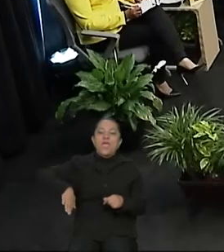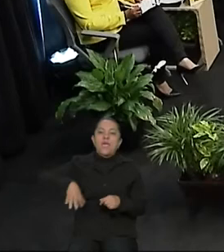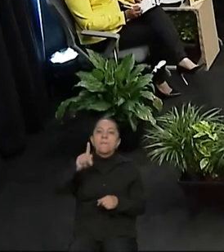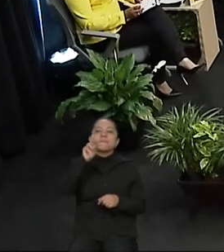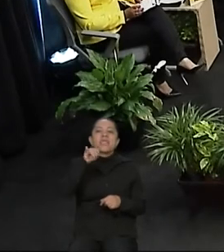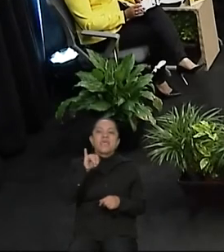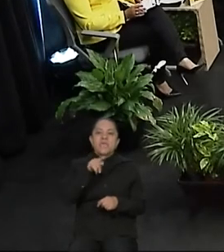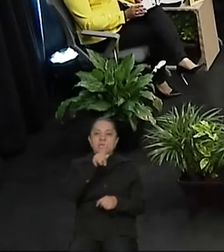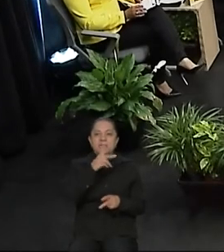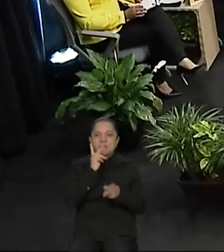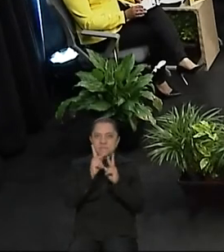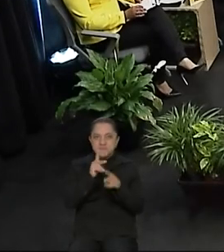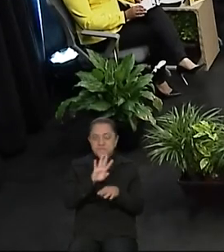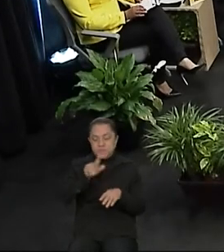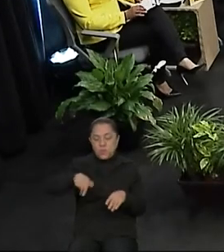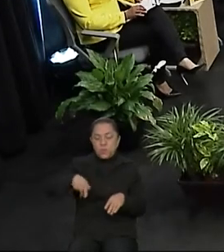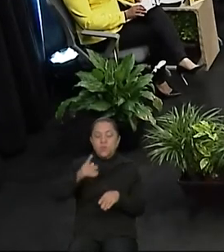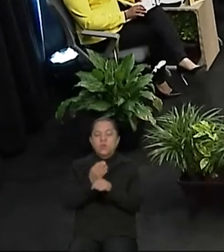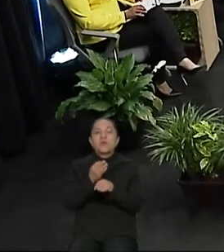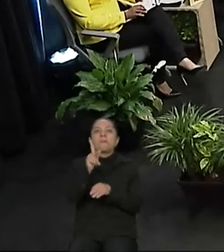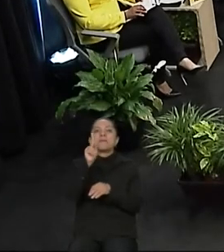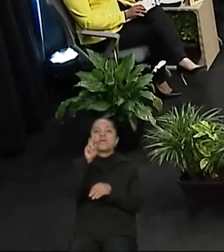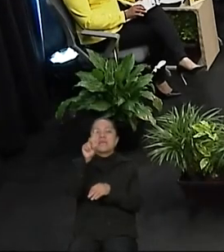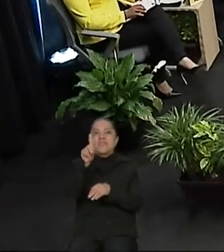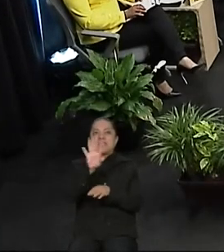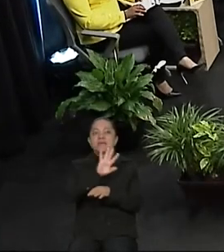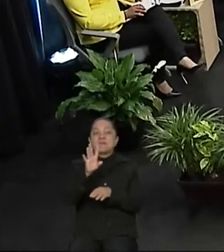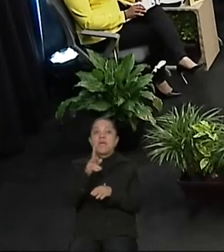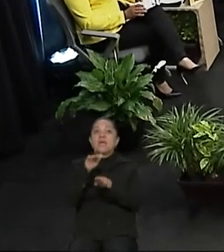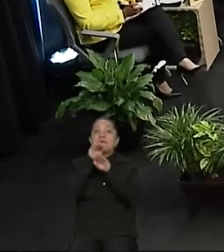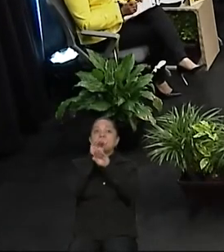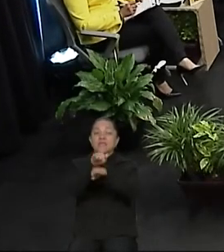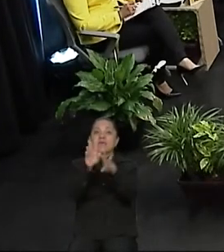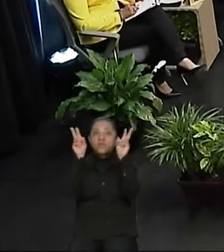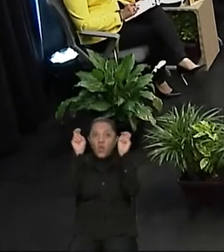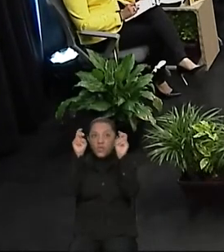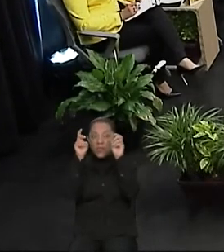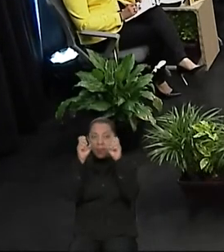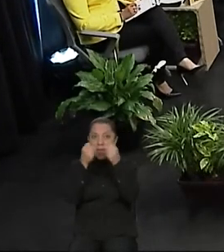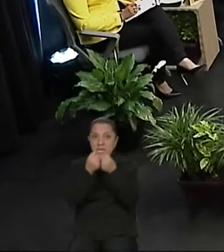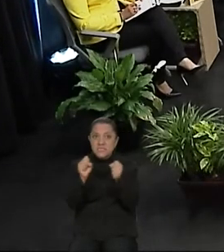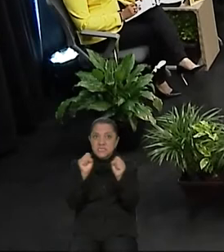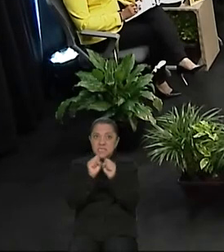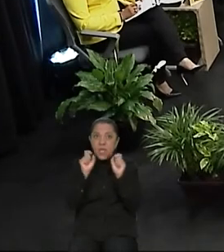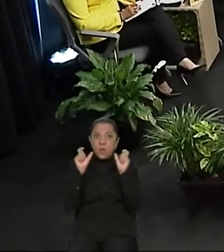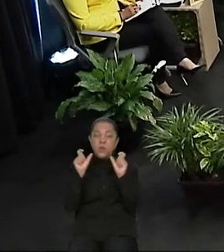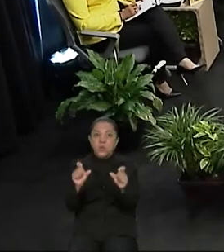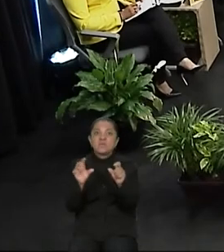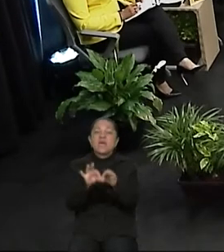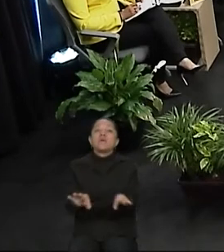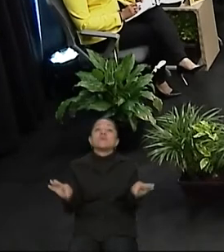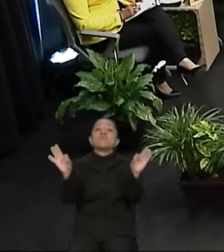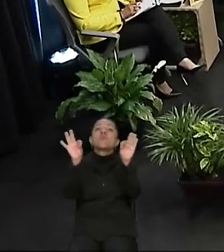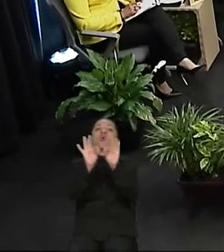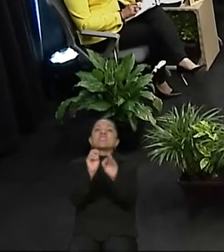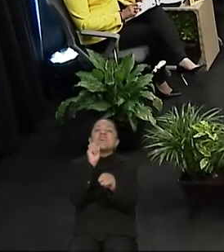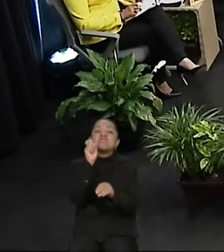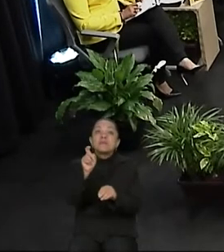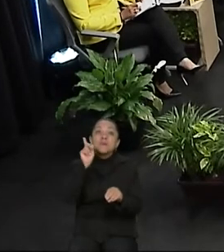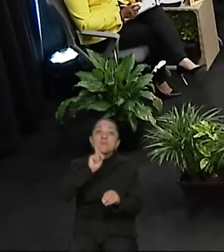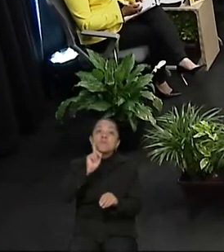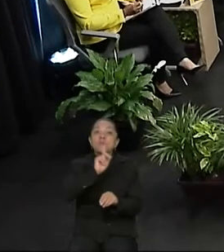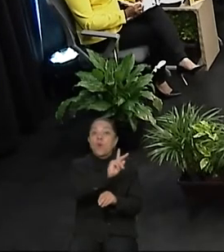Dentro del tema de seguridad es importante que los ciudadanos denuncien. Es importante la